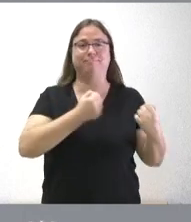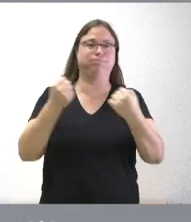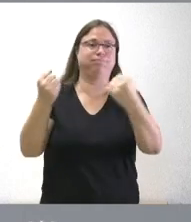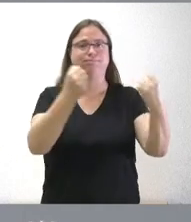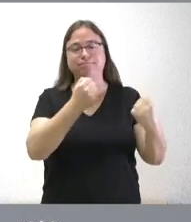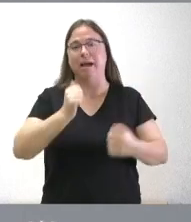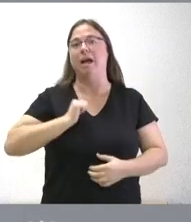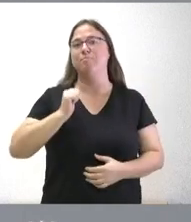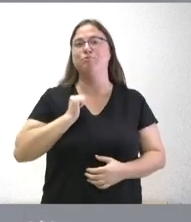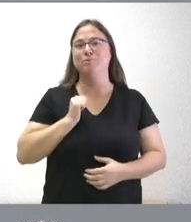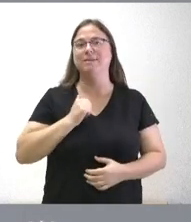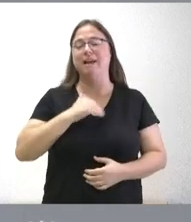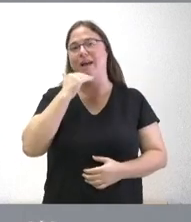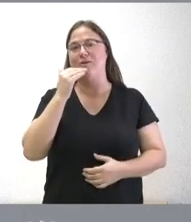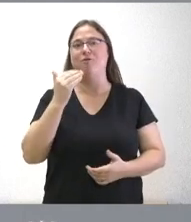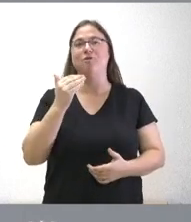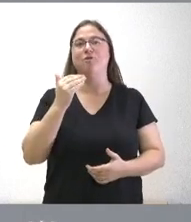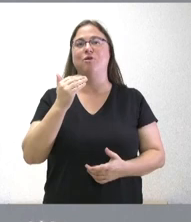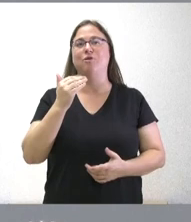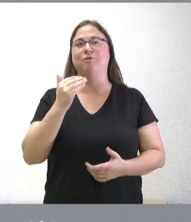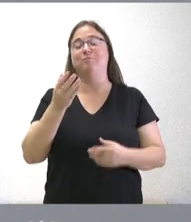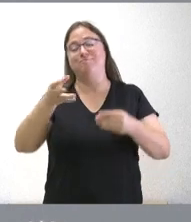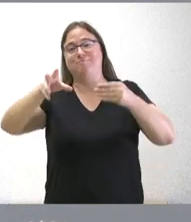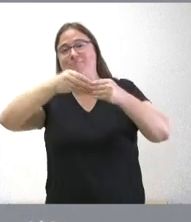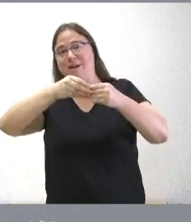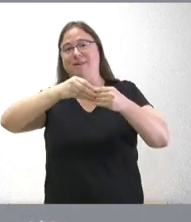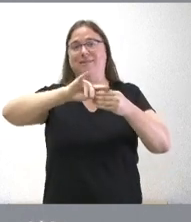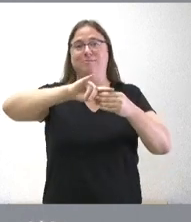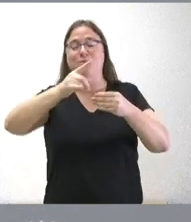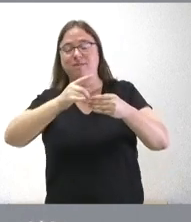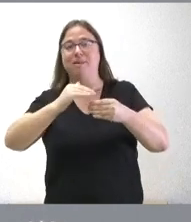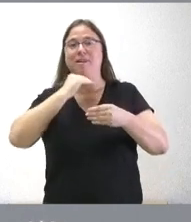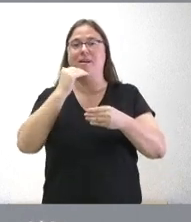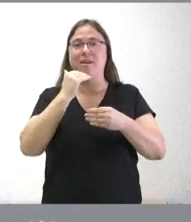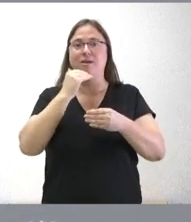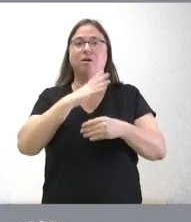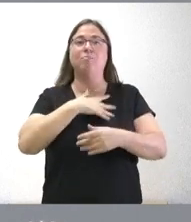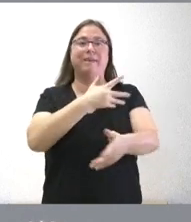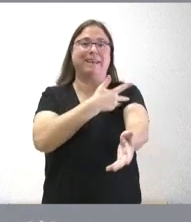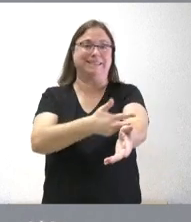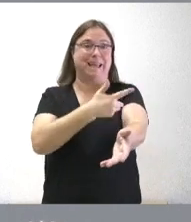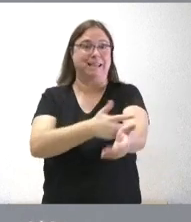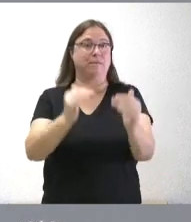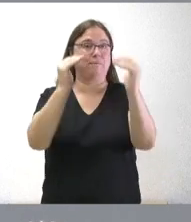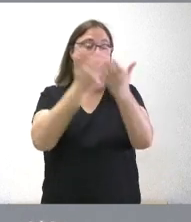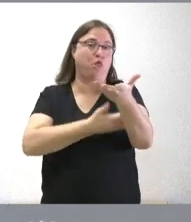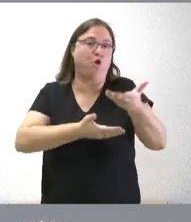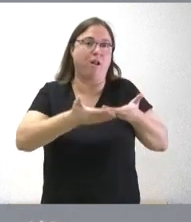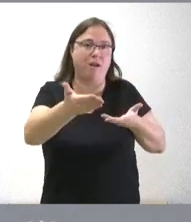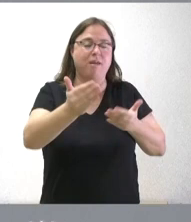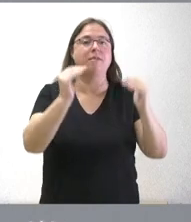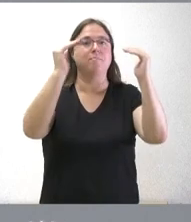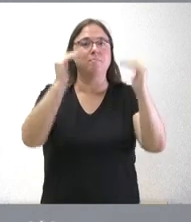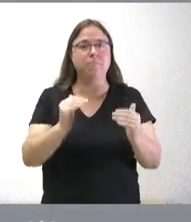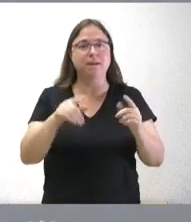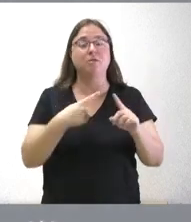aprovecharán algunos de esos días para juntar alguno más y podrá disminuir el número de donaciones de sangre y además podrán aumentar